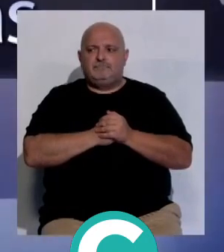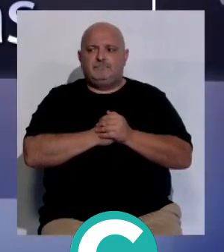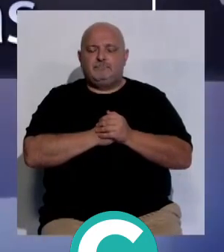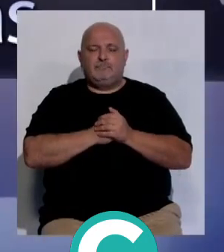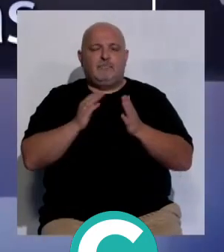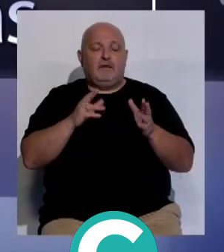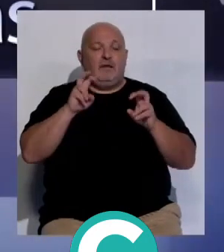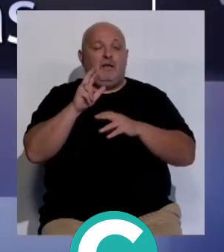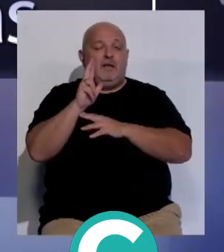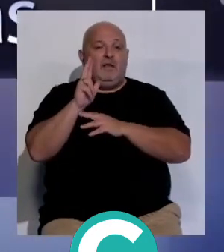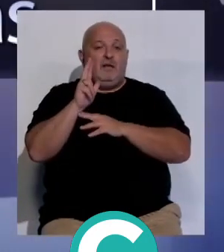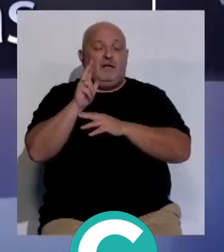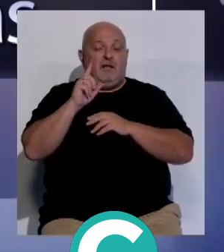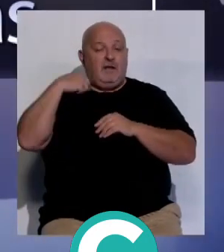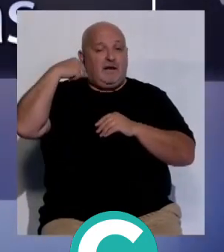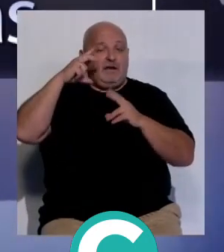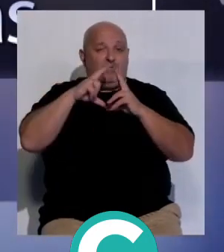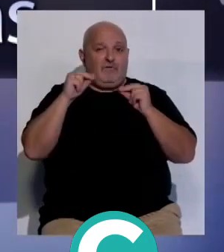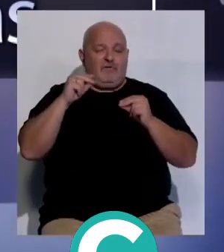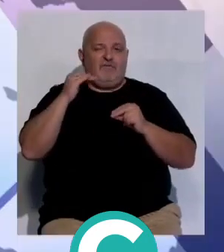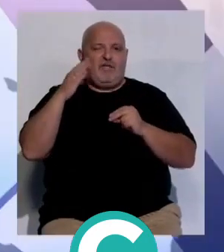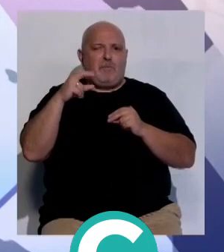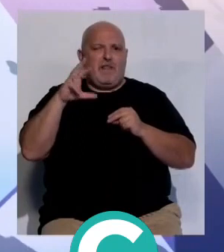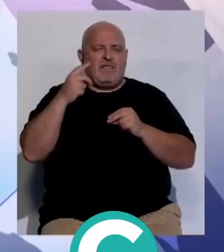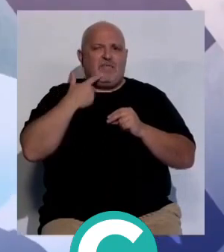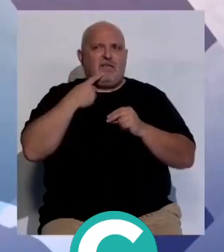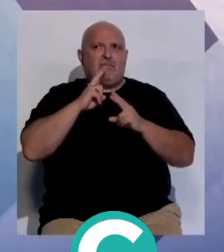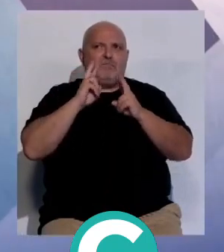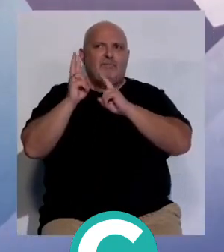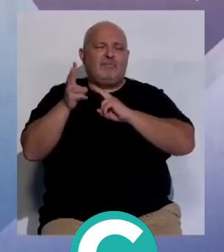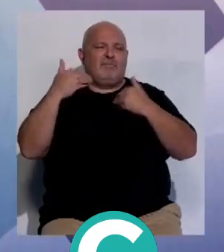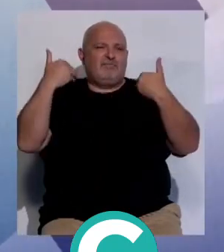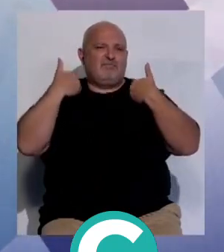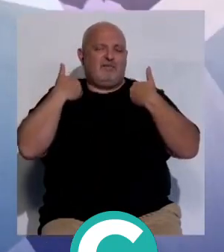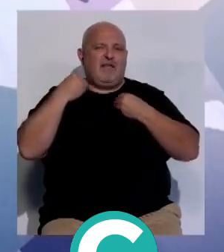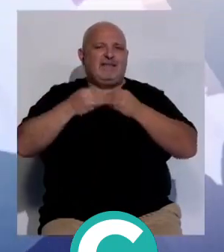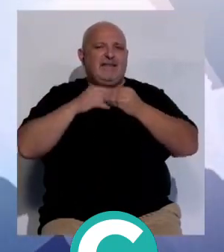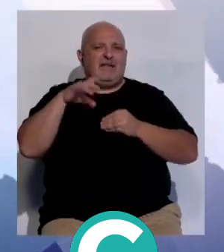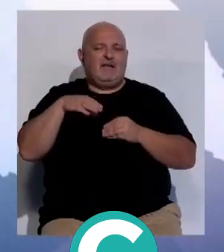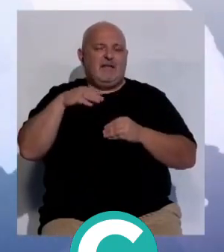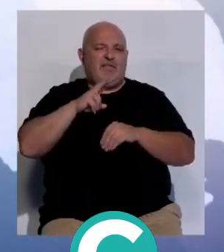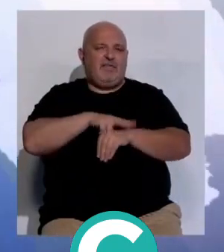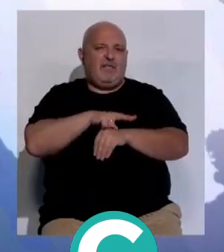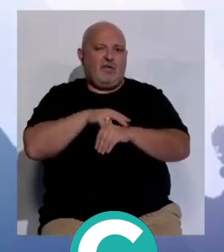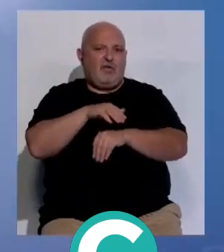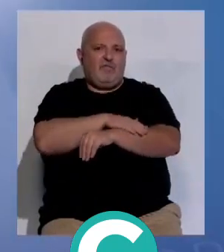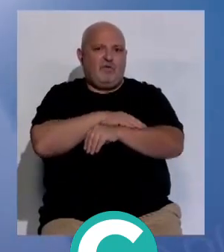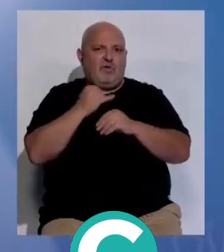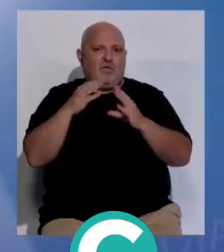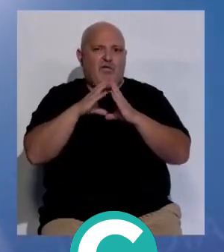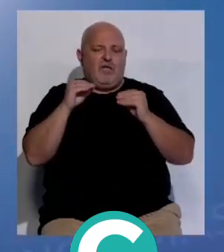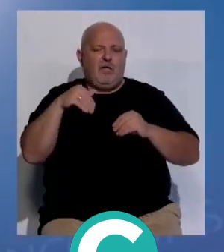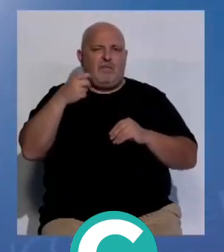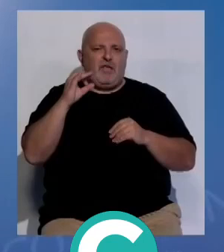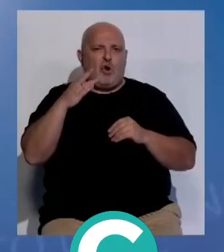Más cosas Este viernes el rector de la UCA Francisco Piniella respondía a las declaraciones realizadas por la delegada del gobierno de la Junta